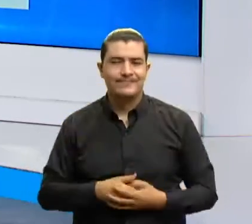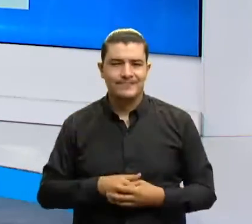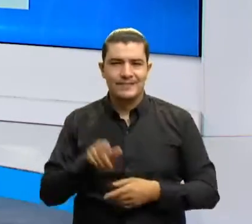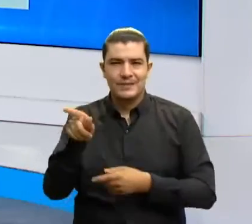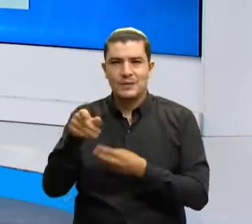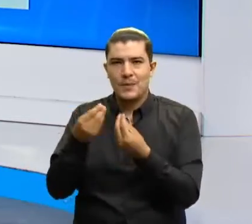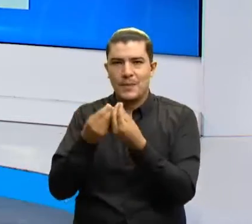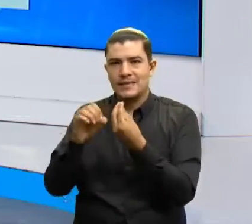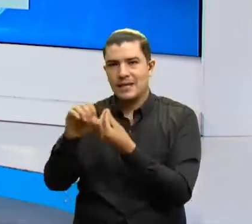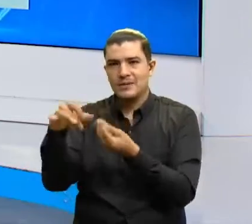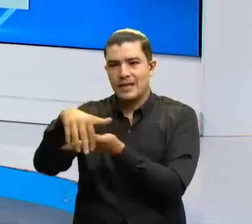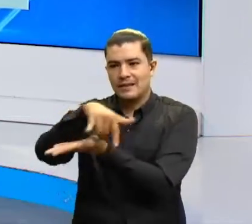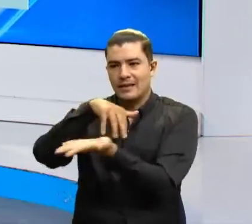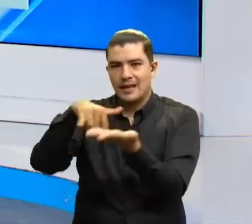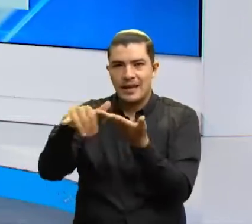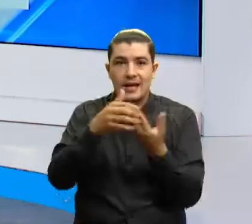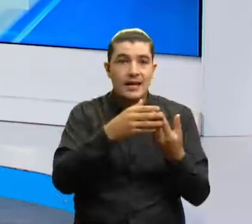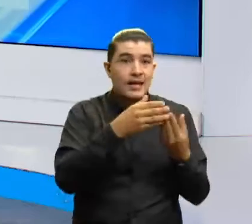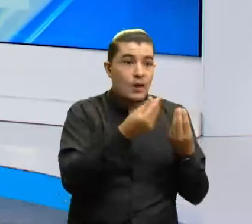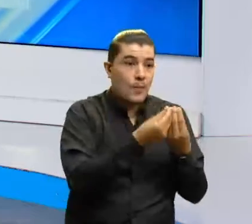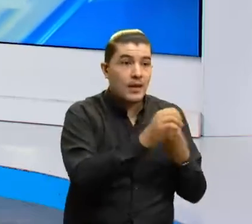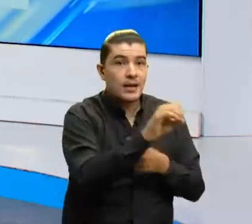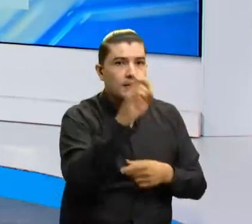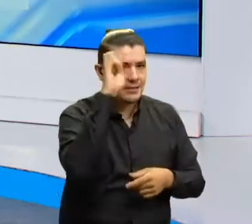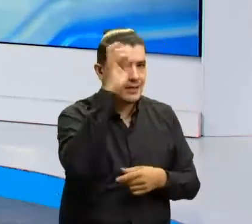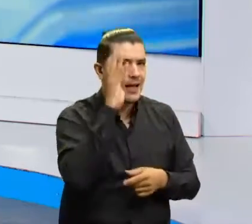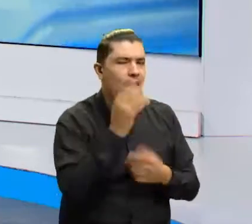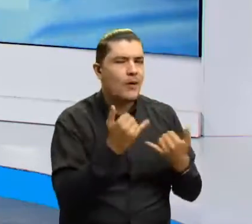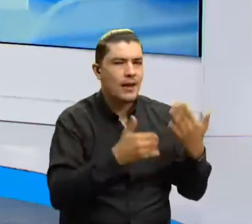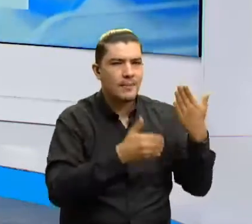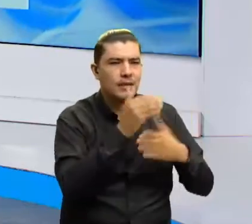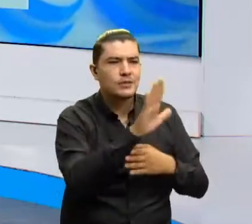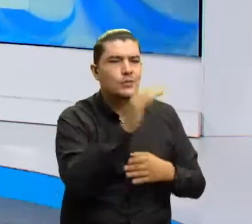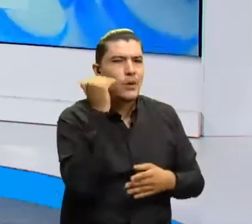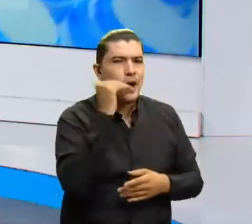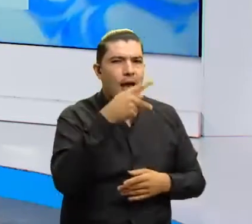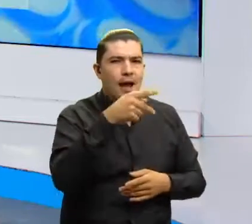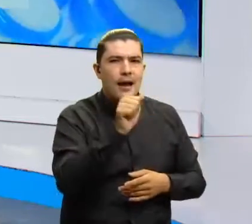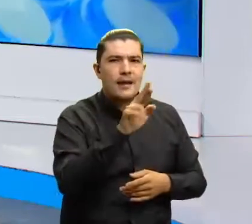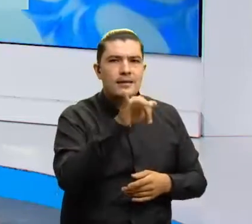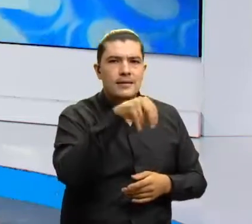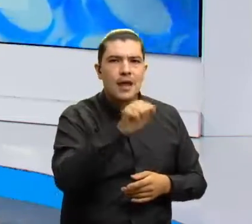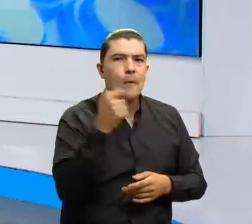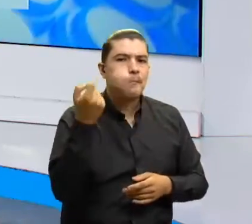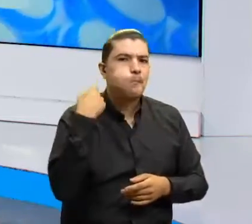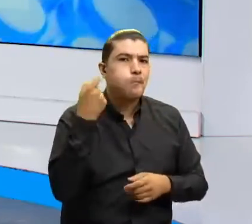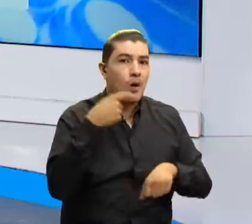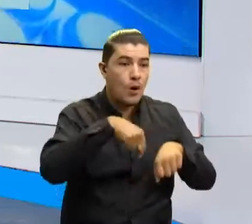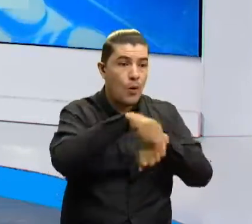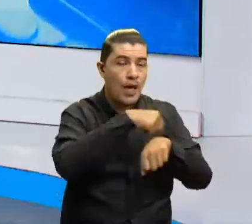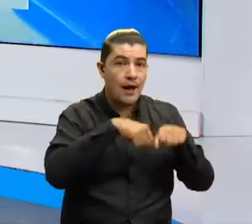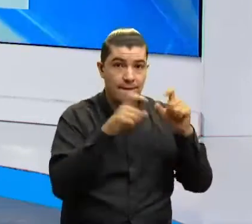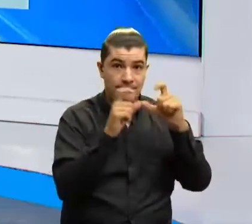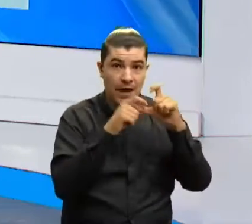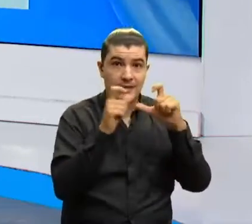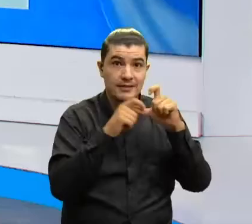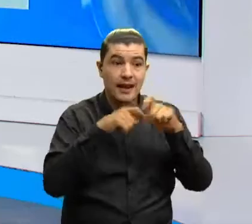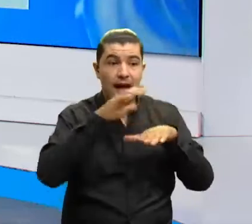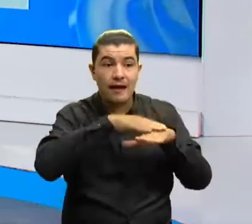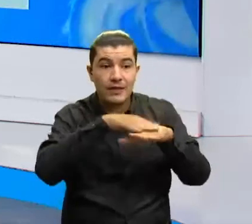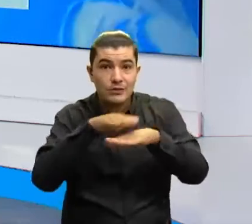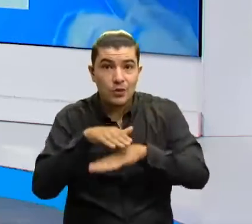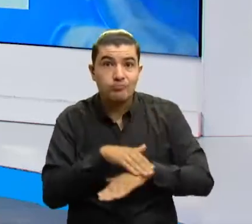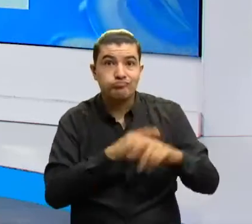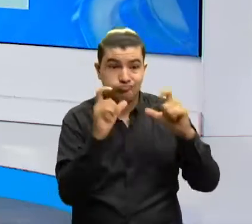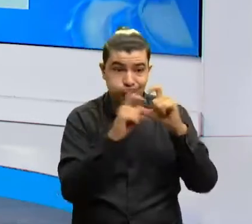tanto en Santander como en Norte de Santander. Pero comenzamos con usted, Karina, porque en las últimas horas la farmacéutica Pfizer anunció vacunación para niños